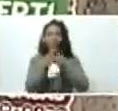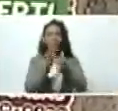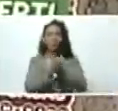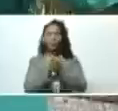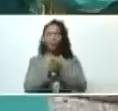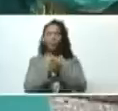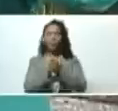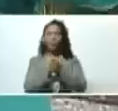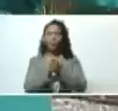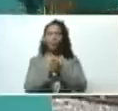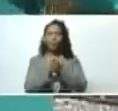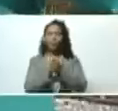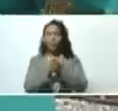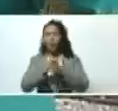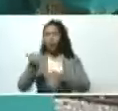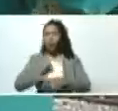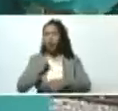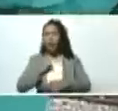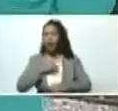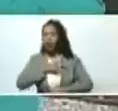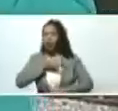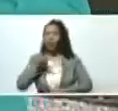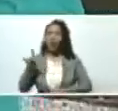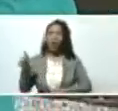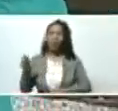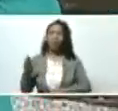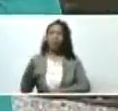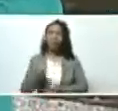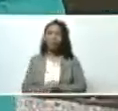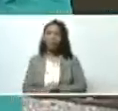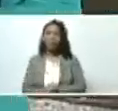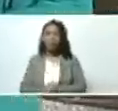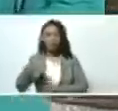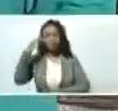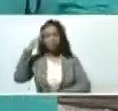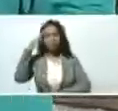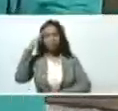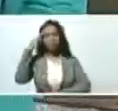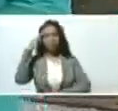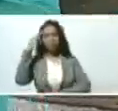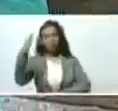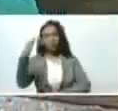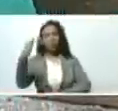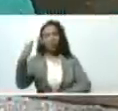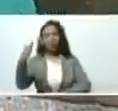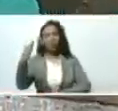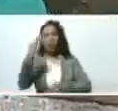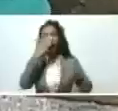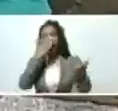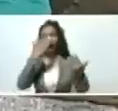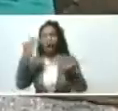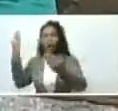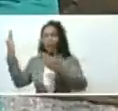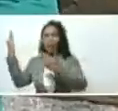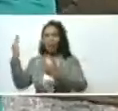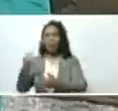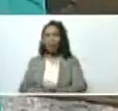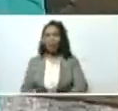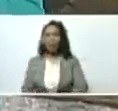árdale a quien le arda bueno coronel Tellechea adelante coronel